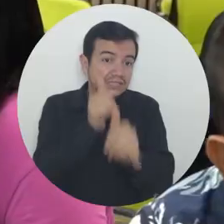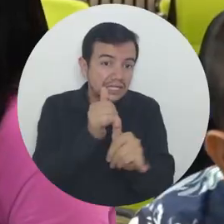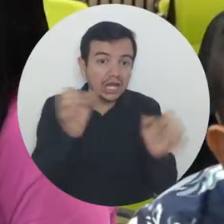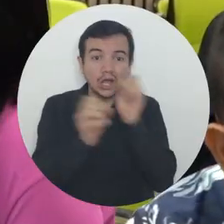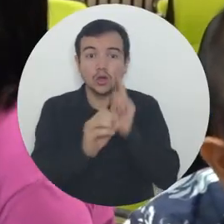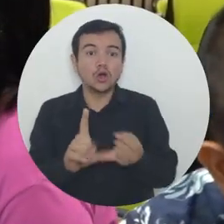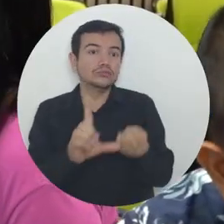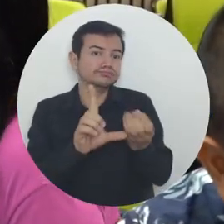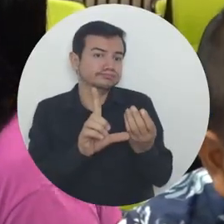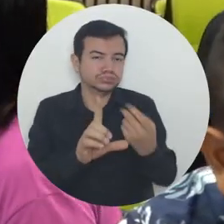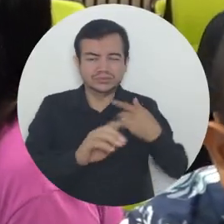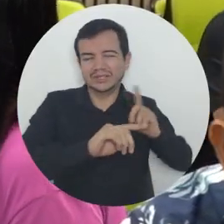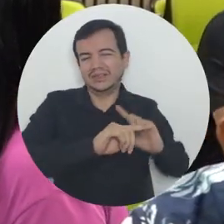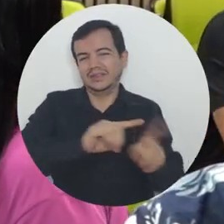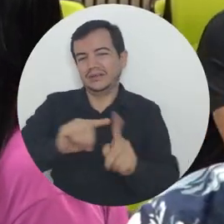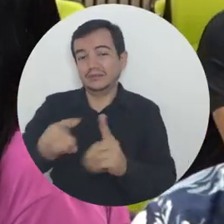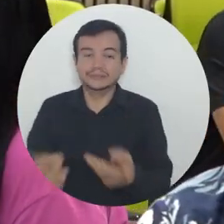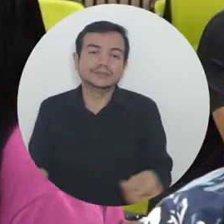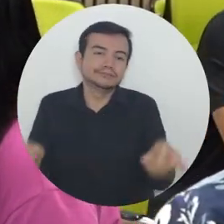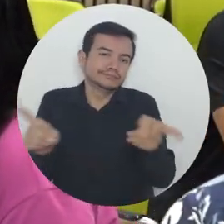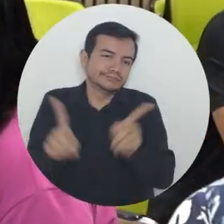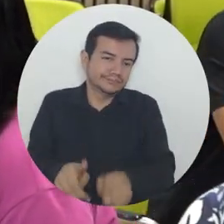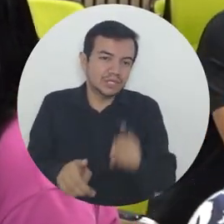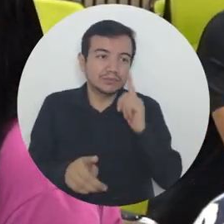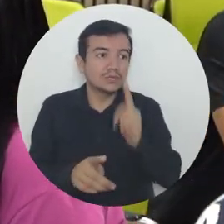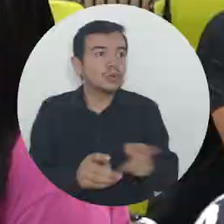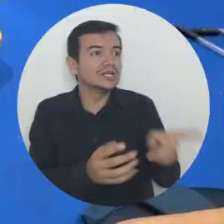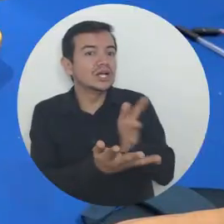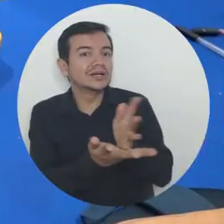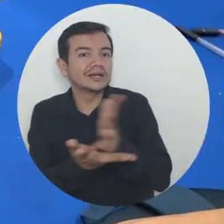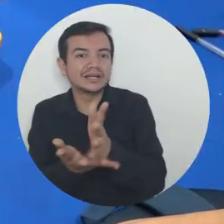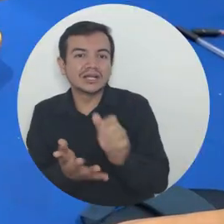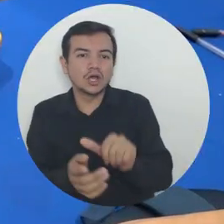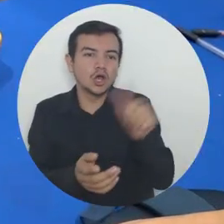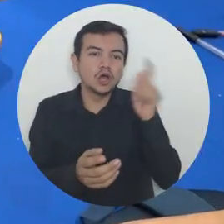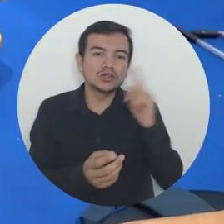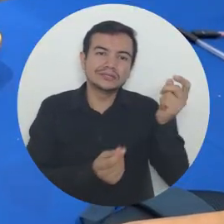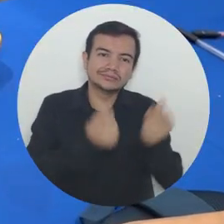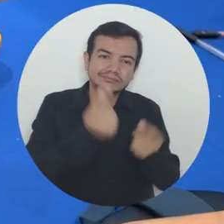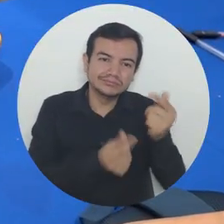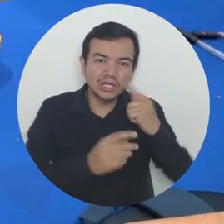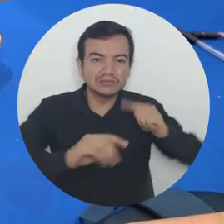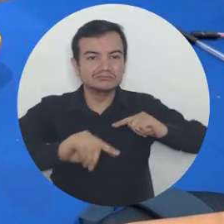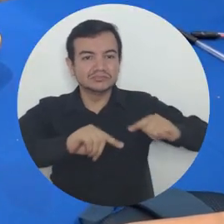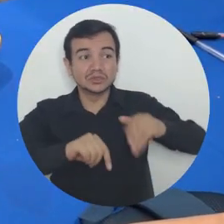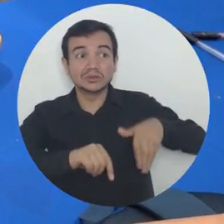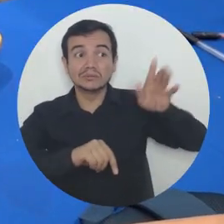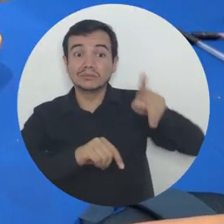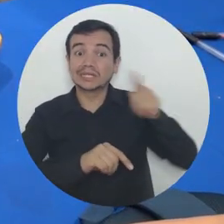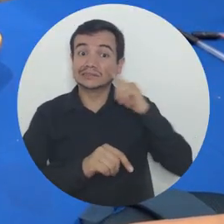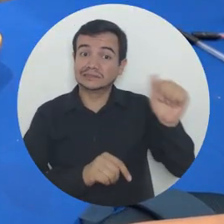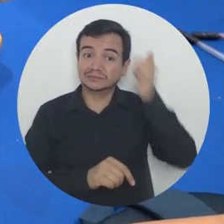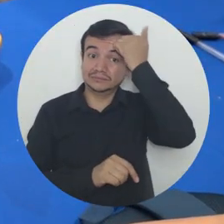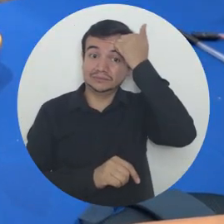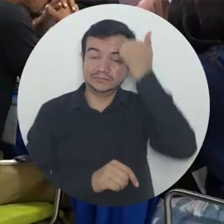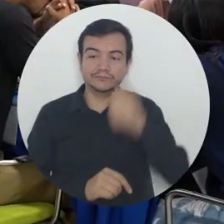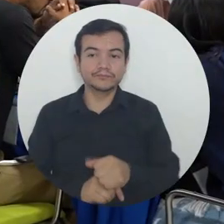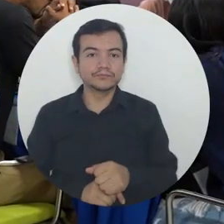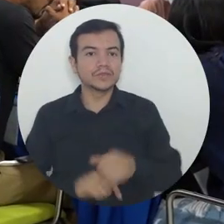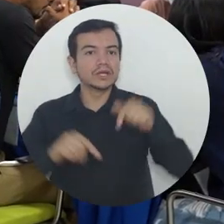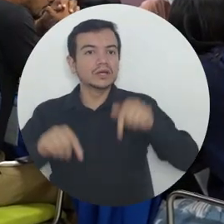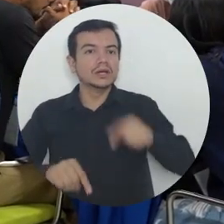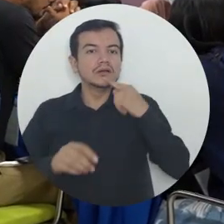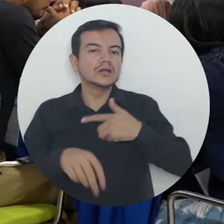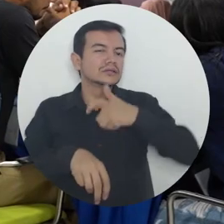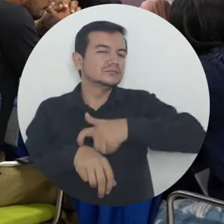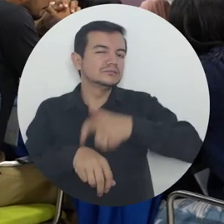interdisciplinaridad de los distintos estudiantes. Aquí hay estudiantes de humanidades, hay estudiantes de ingeniería, estudiantes de licenciatura y